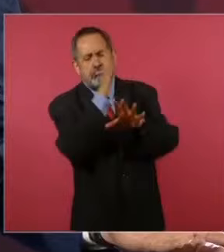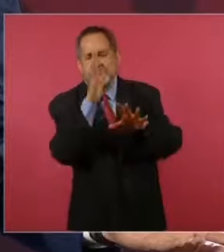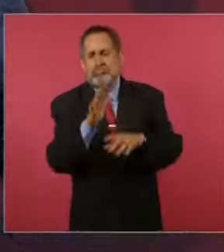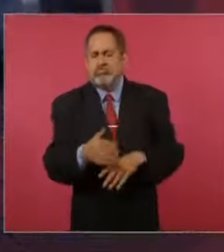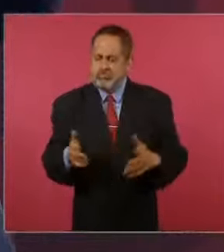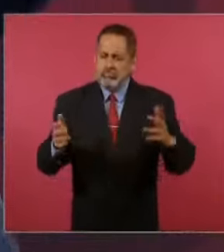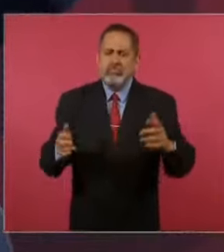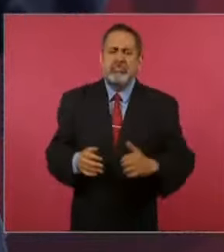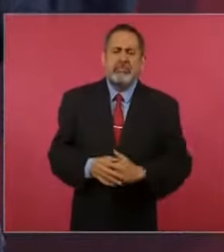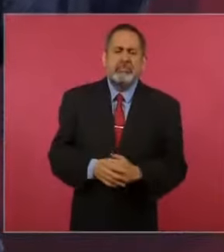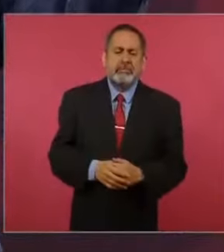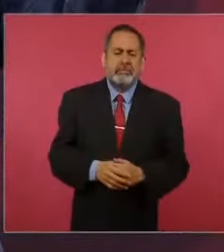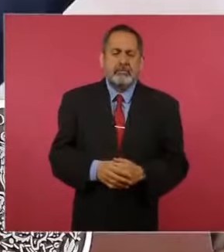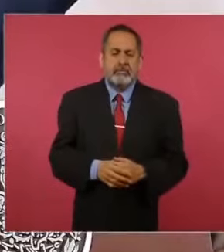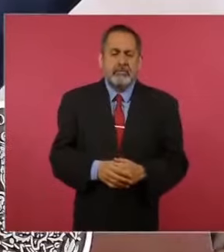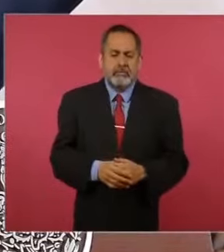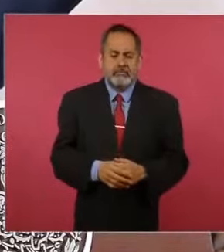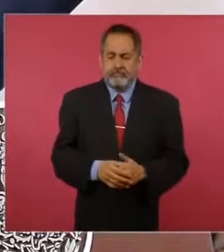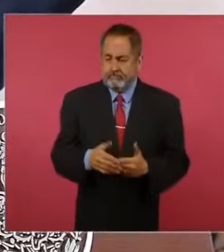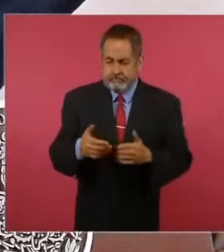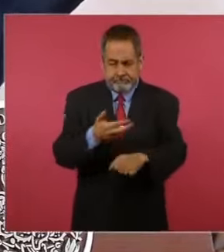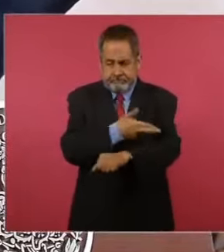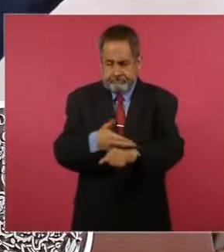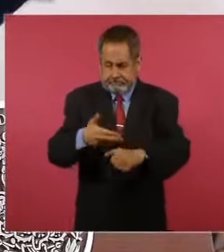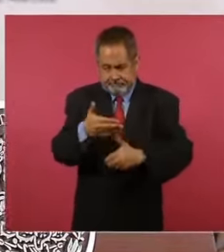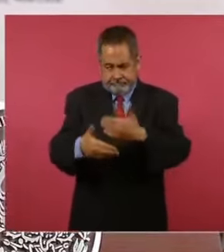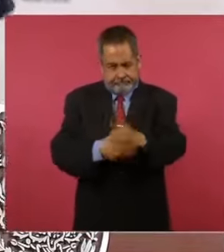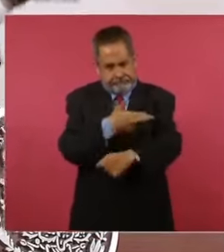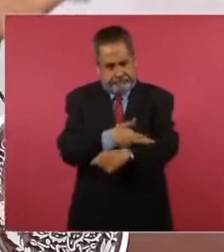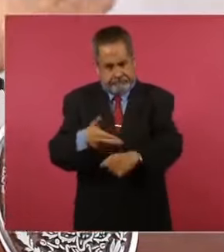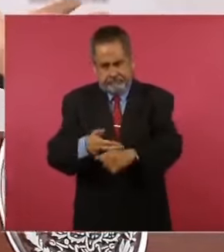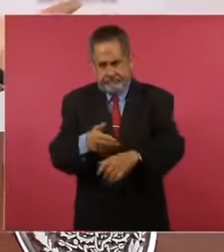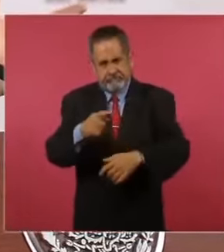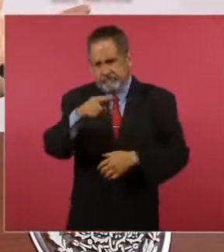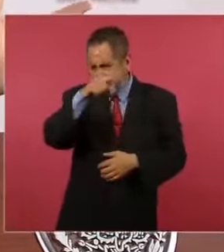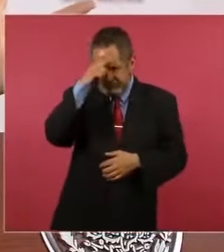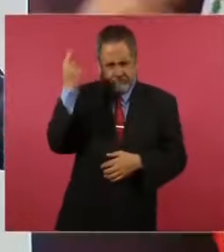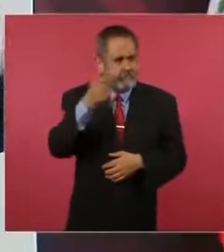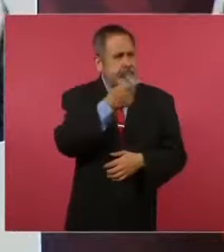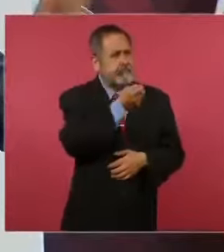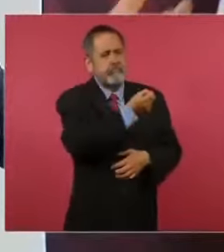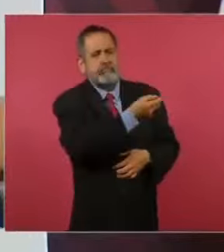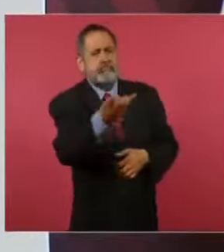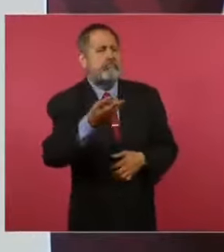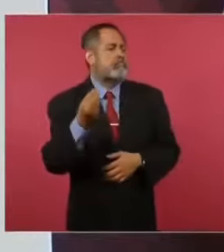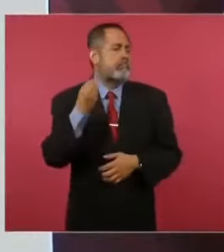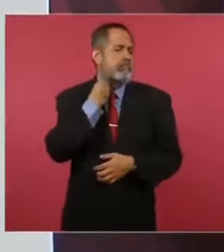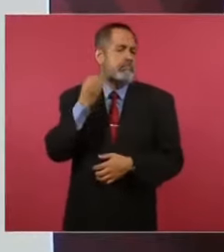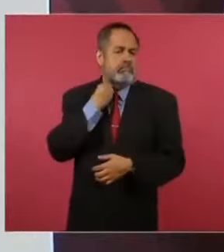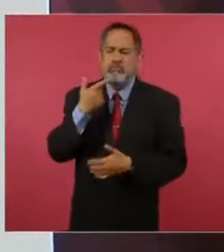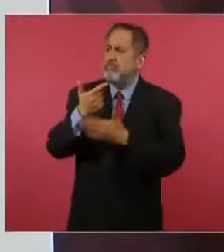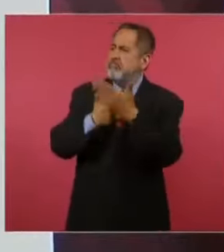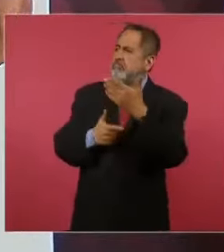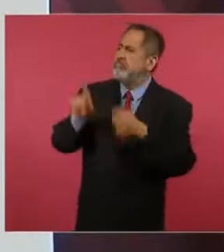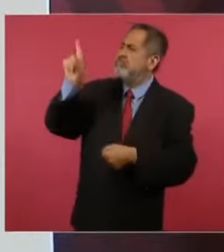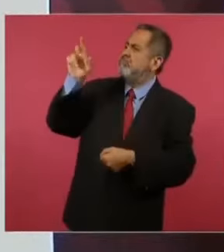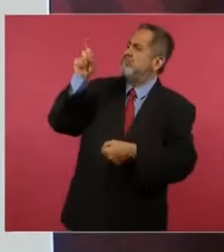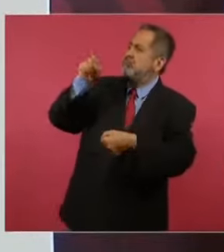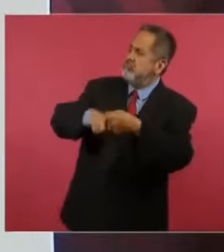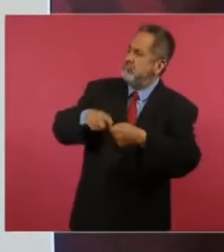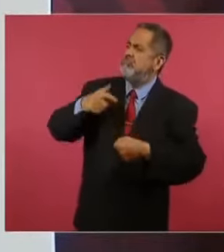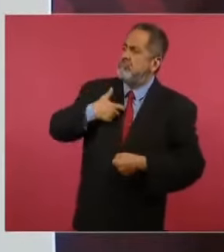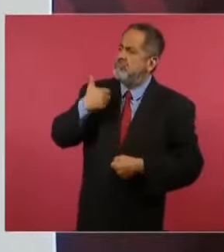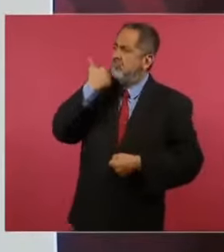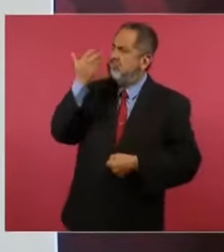Está definido un procedimiento, se inscriben abogados, mujeres, hombres,